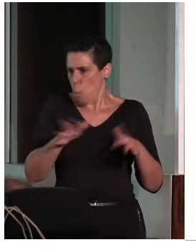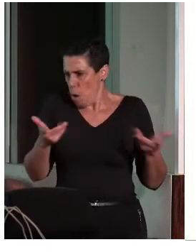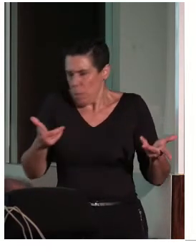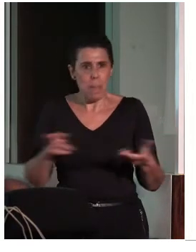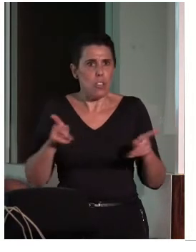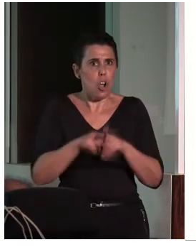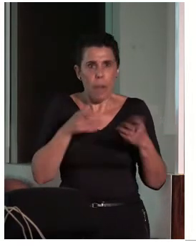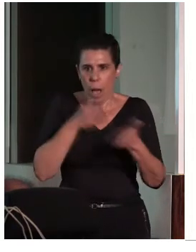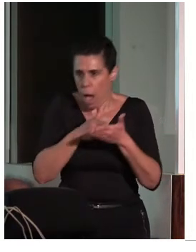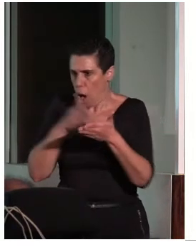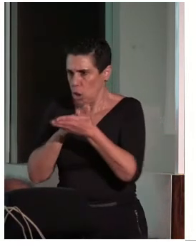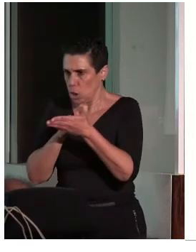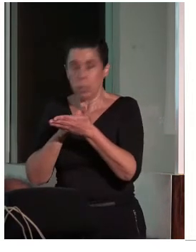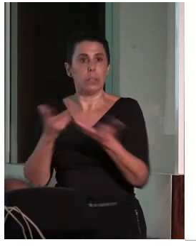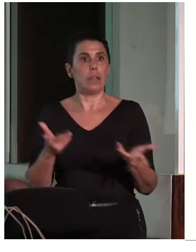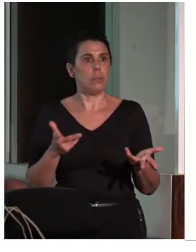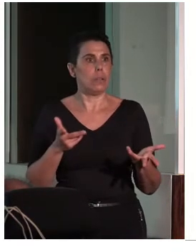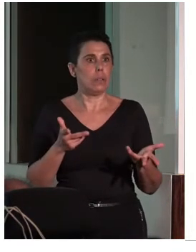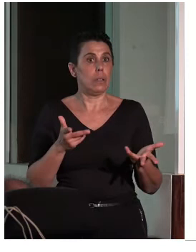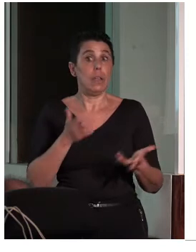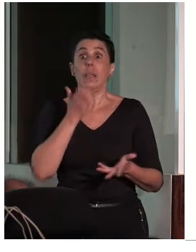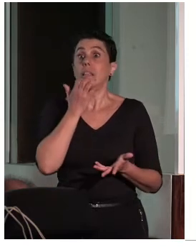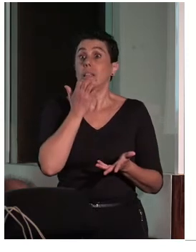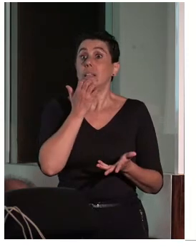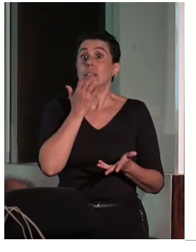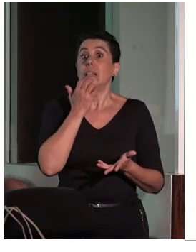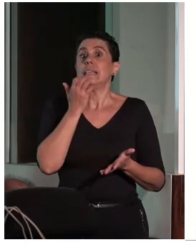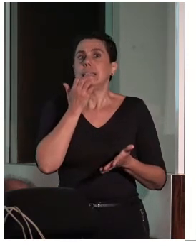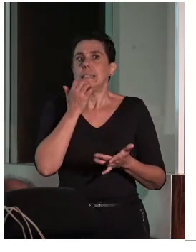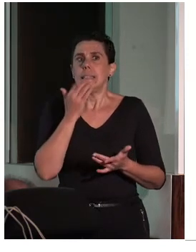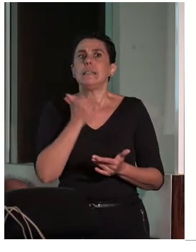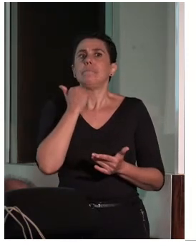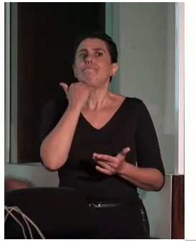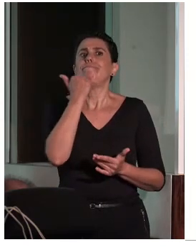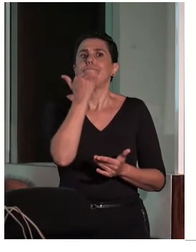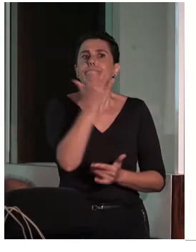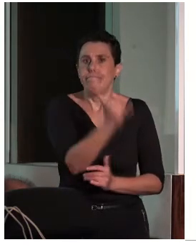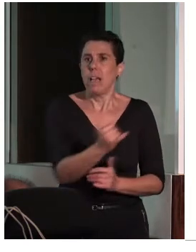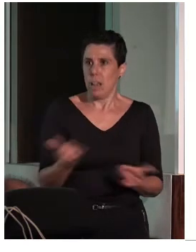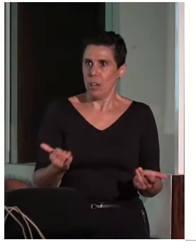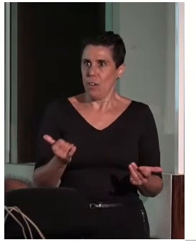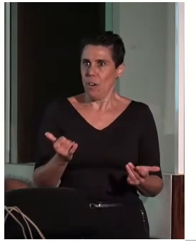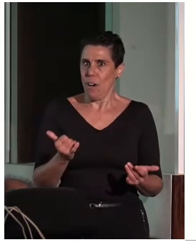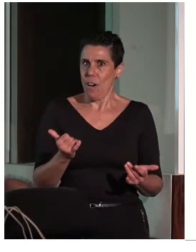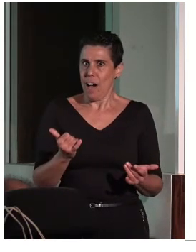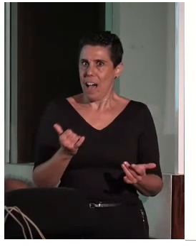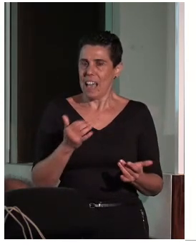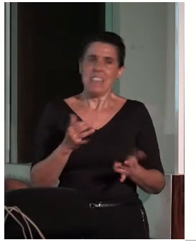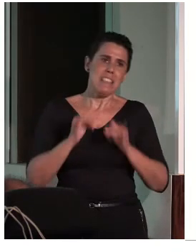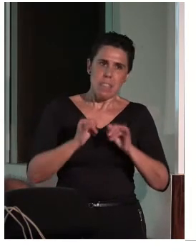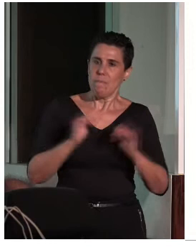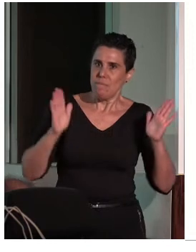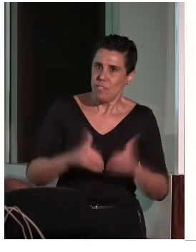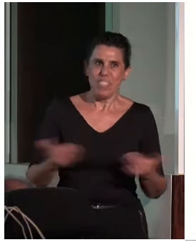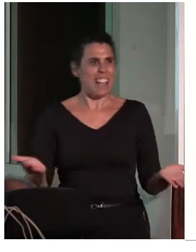tomar alguna determinación, si lo hacemos con algún peligro, es posible que las percepciones no sean lo mismo. Entonces,